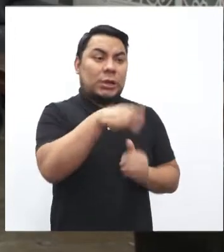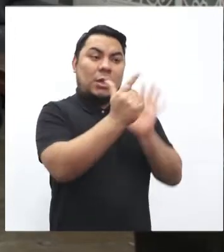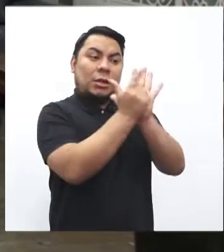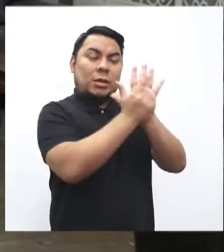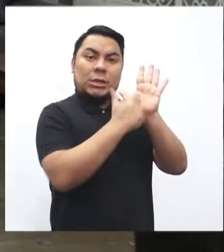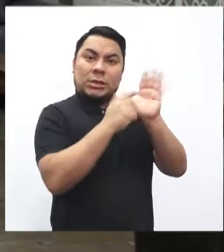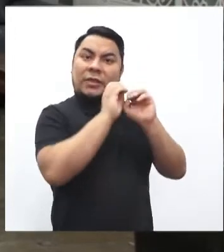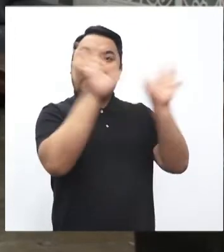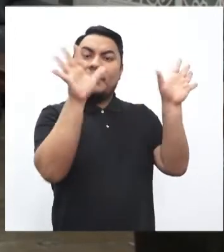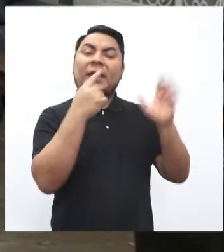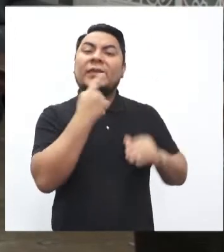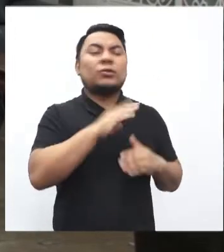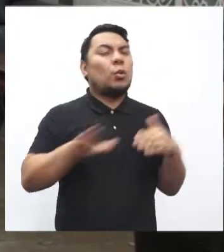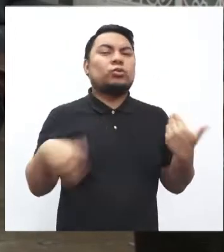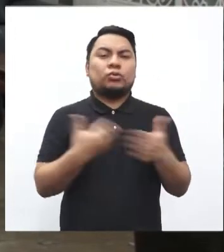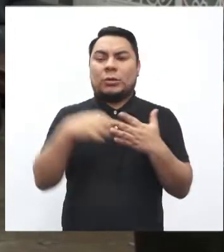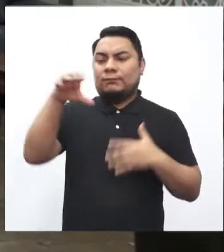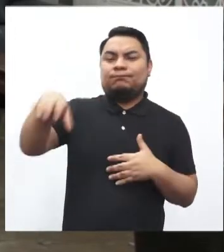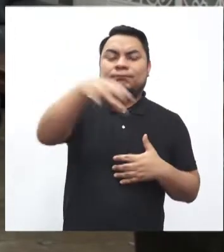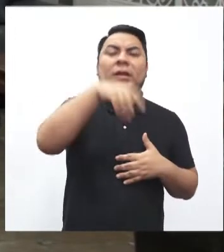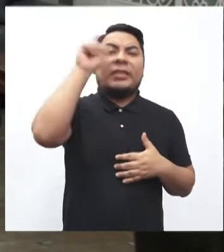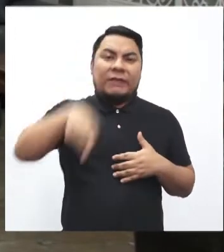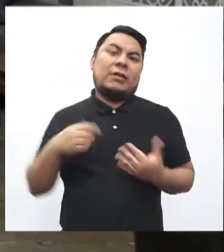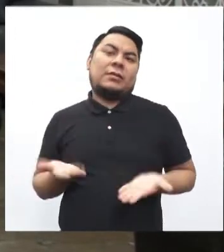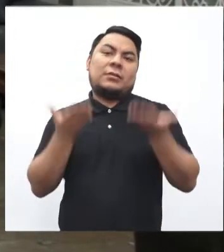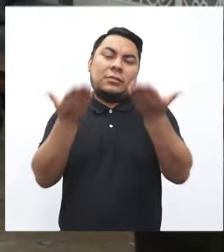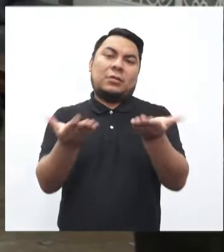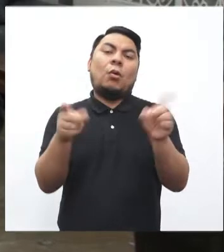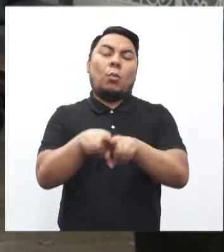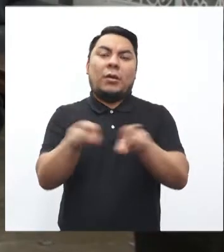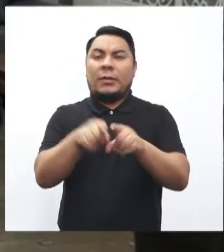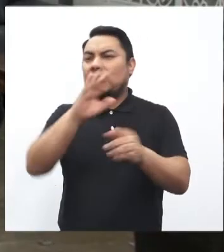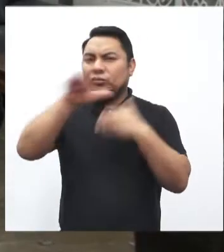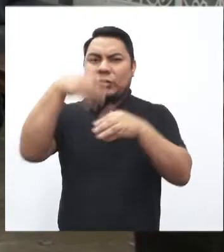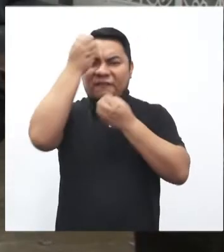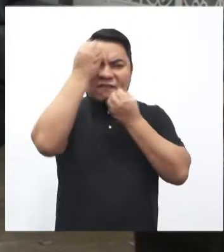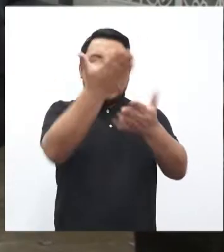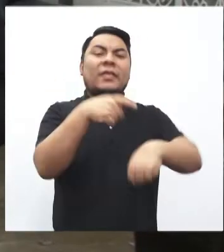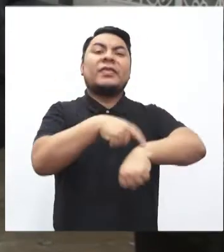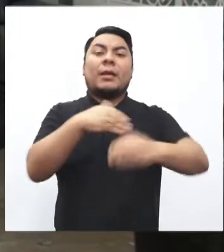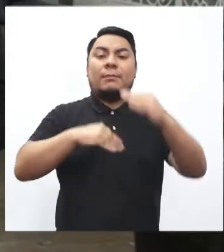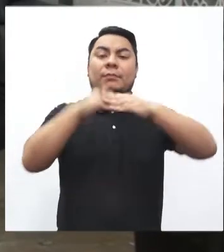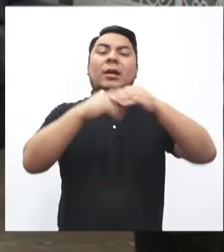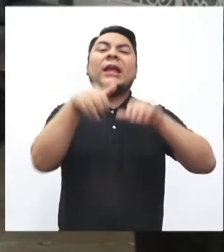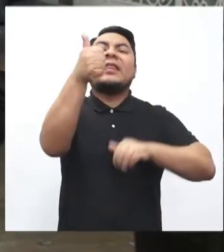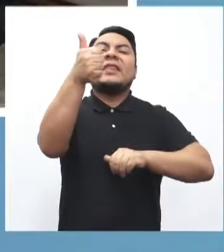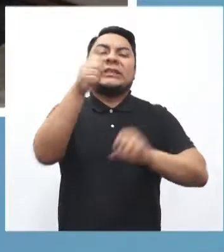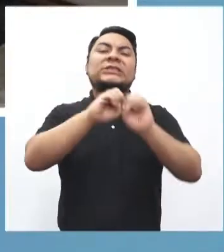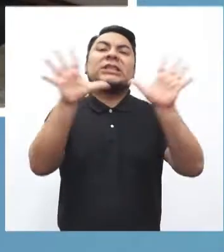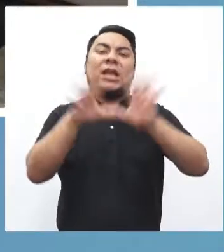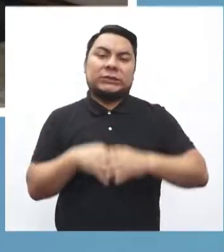transparencia señala que toda entidad debe entregar o denegar información en un plazo máximo de 10 días